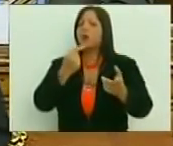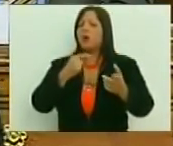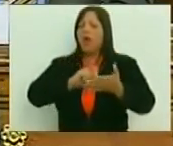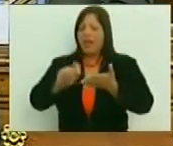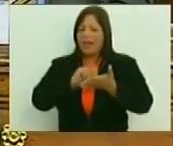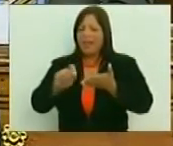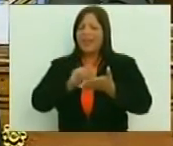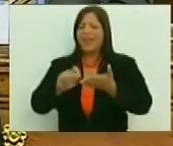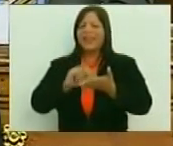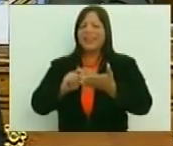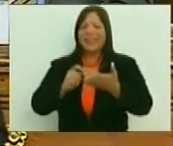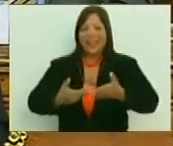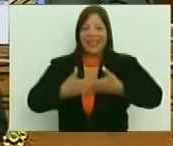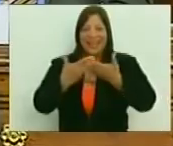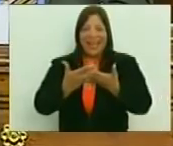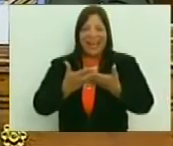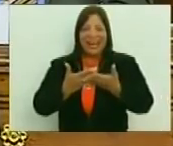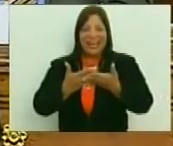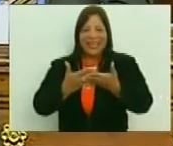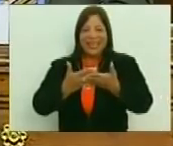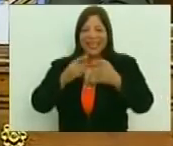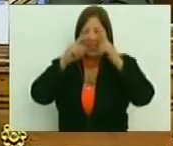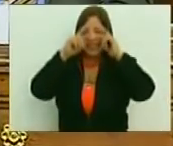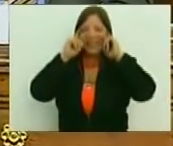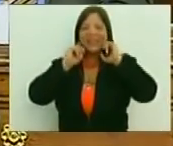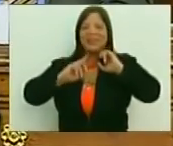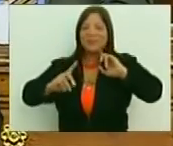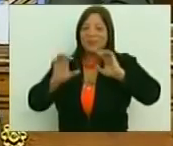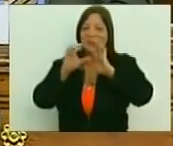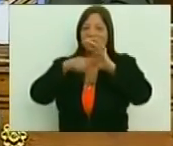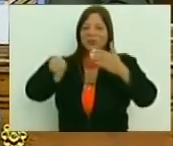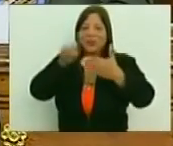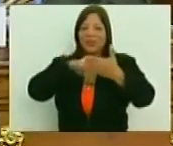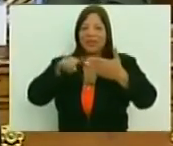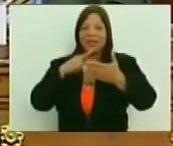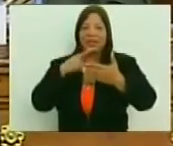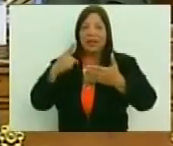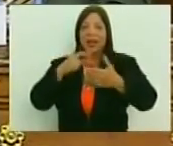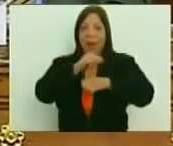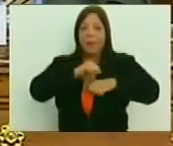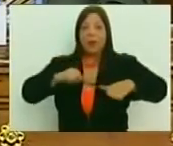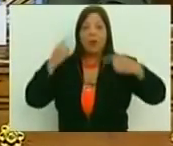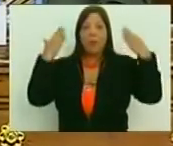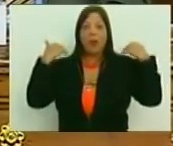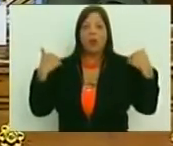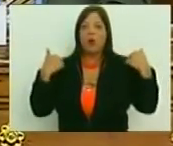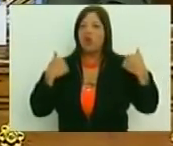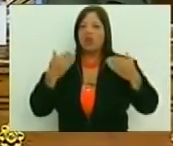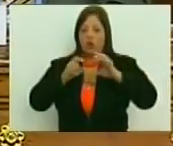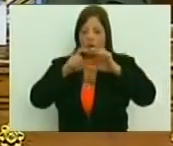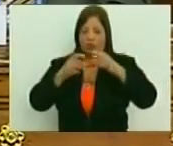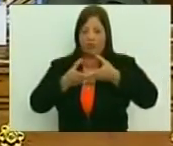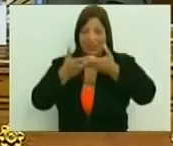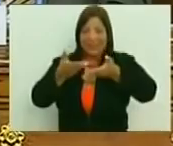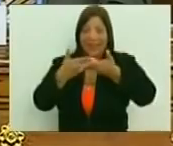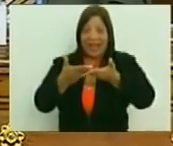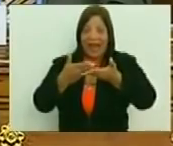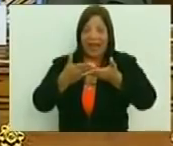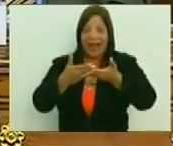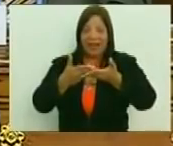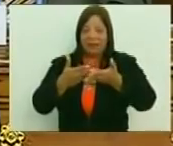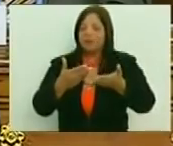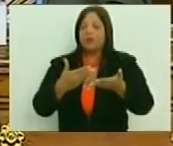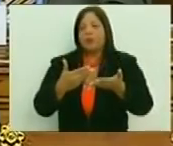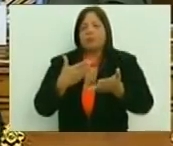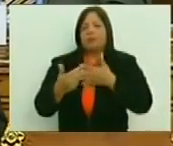le regalé unos discos que no me dejaron entrar en el cuartel San Carlos por Pelú, precisamente no me dejaron entrar para regalar el cassette,